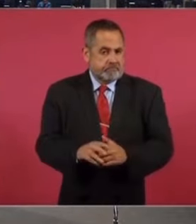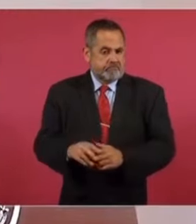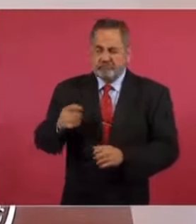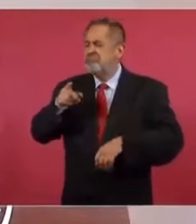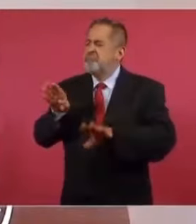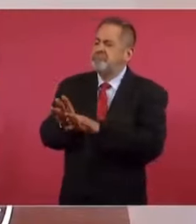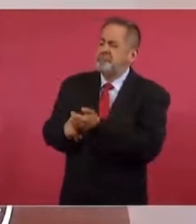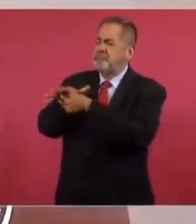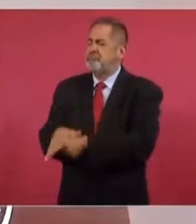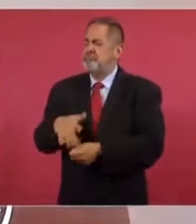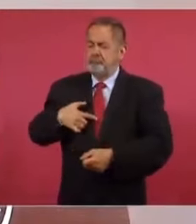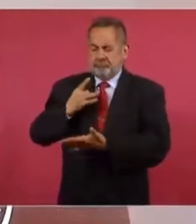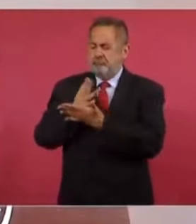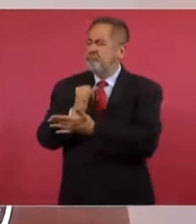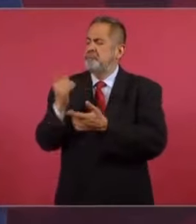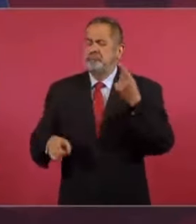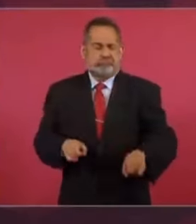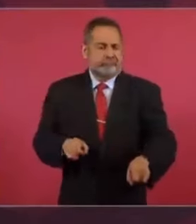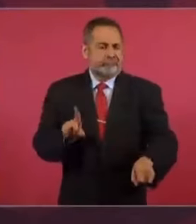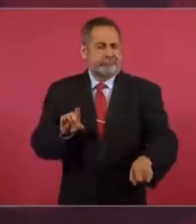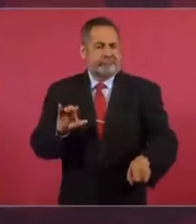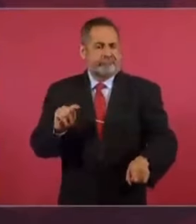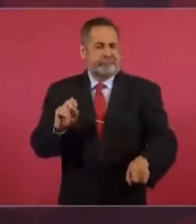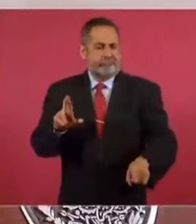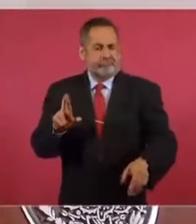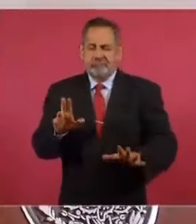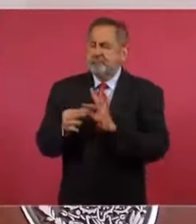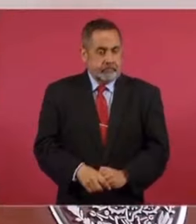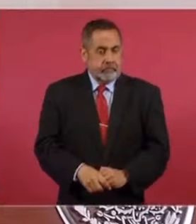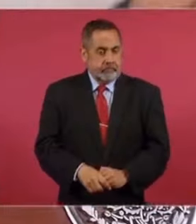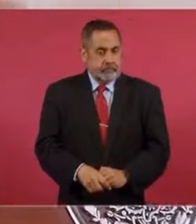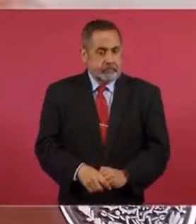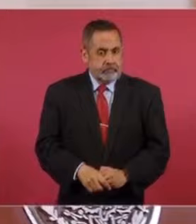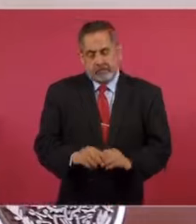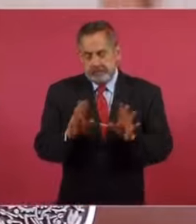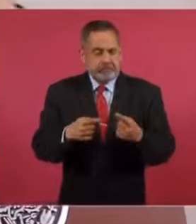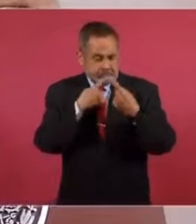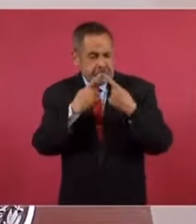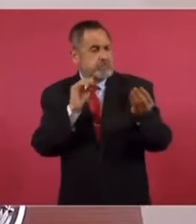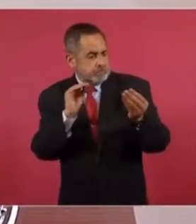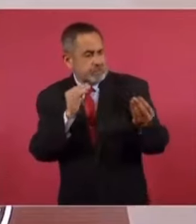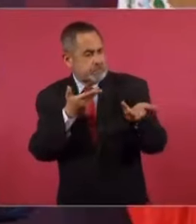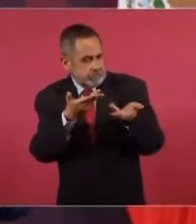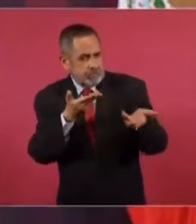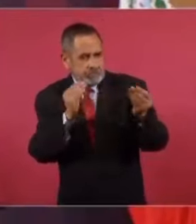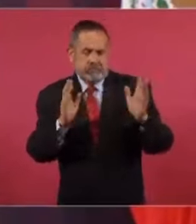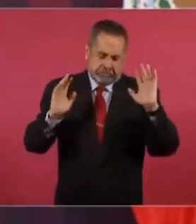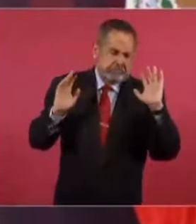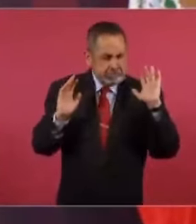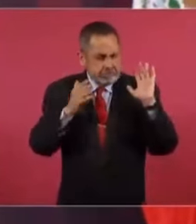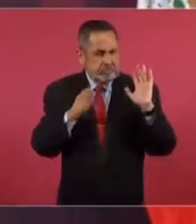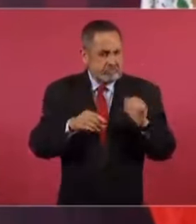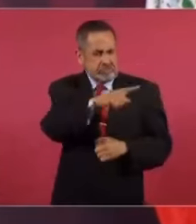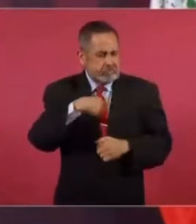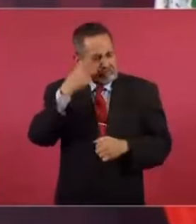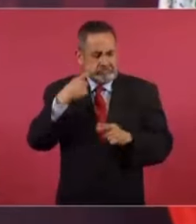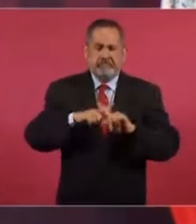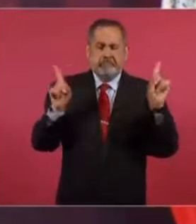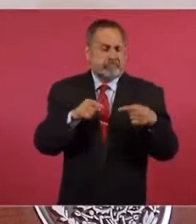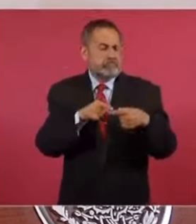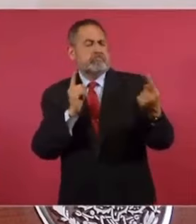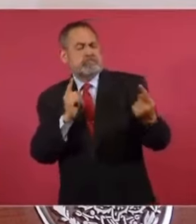dictatorial. En una dictadura no se puede protestar. Claro, hay debate y es natural que tengamos